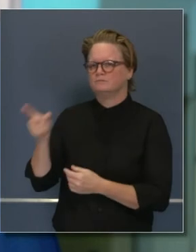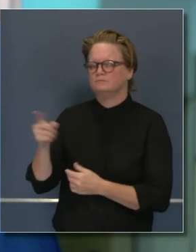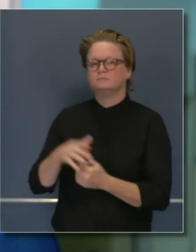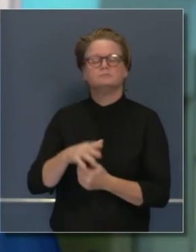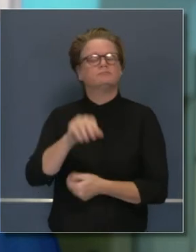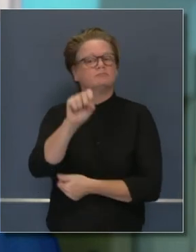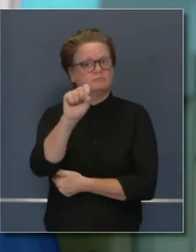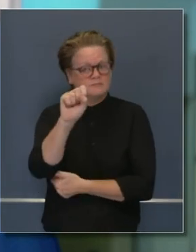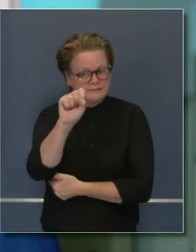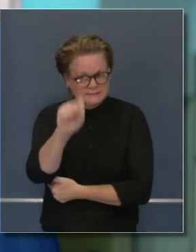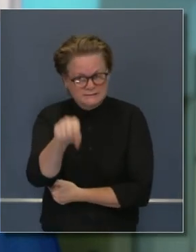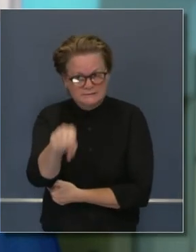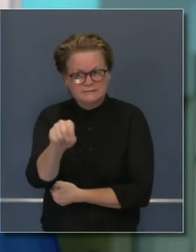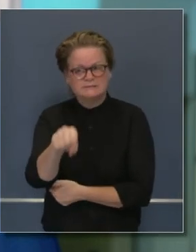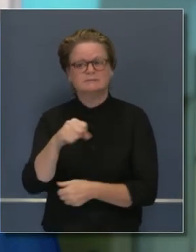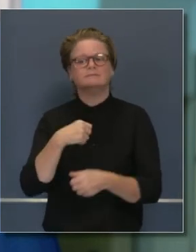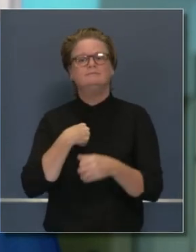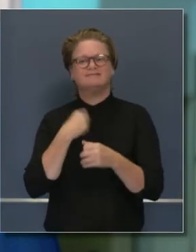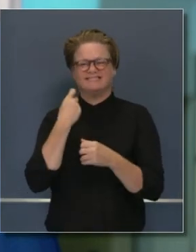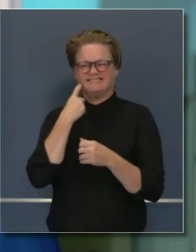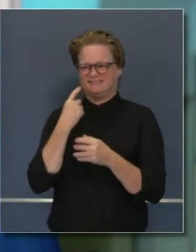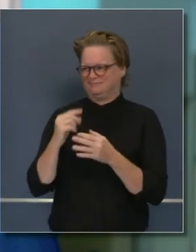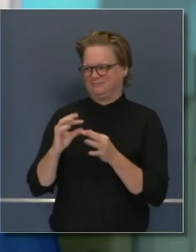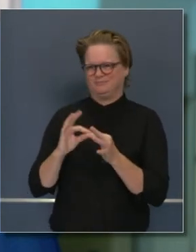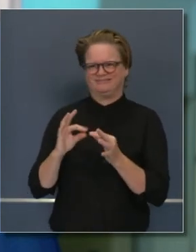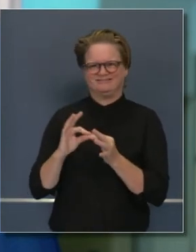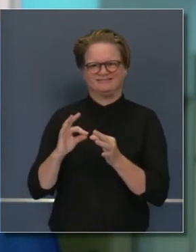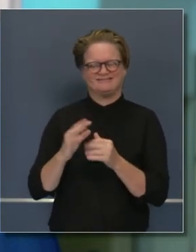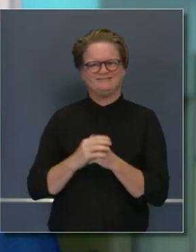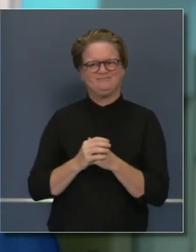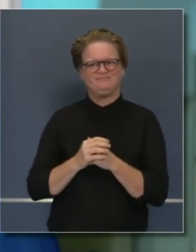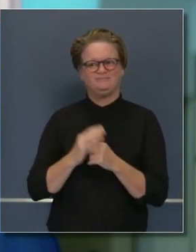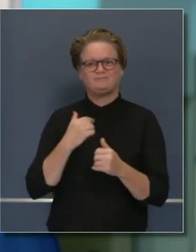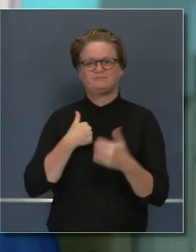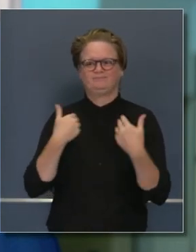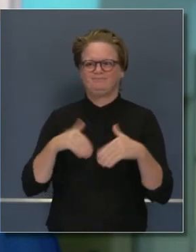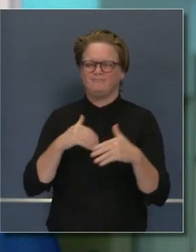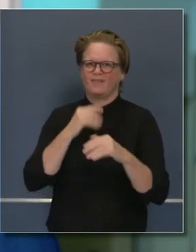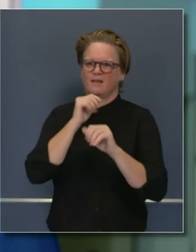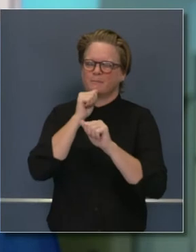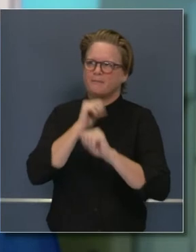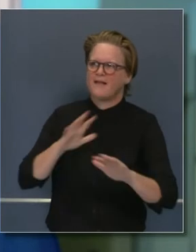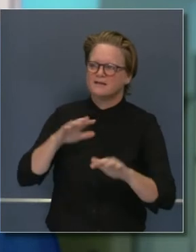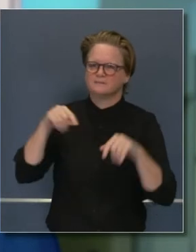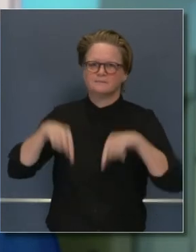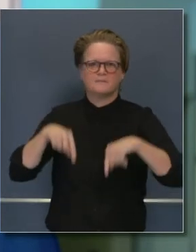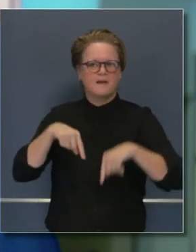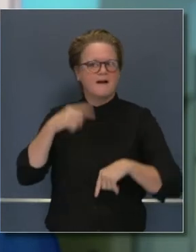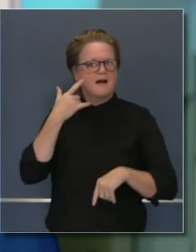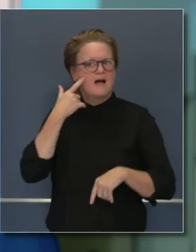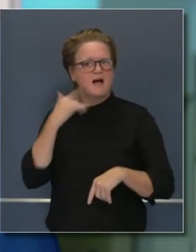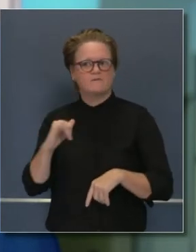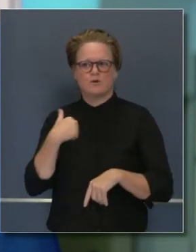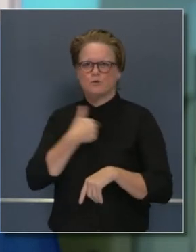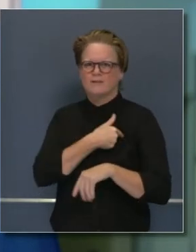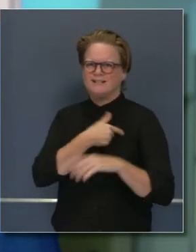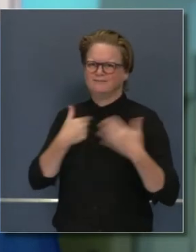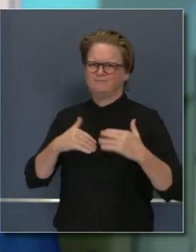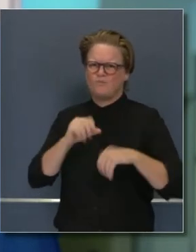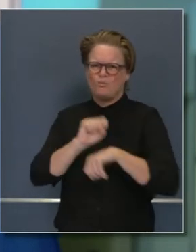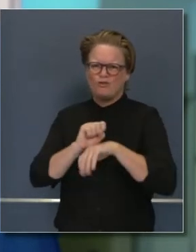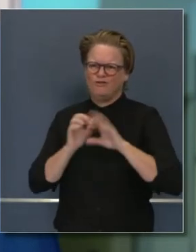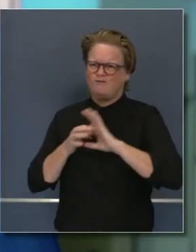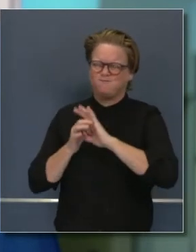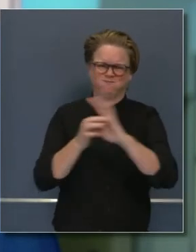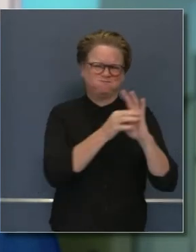como saben ustedes, y yo lo mencioné hace un momento, les quiero recordar a todos, hemos sido benditos tantos californianos que